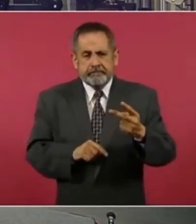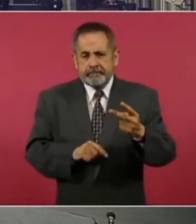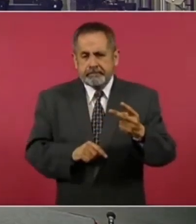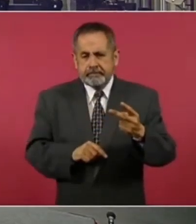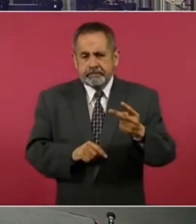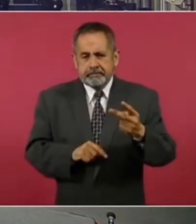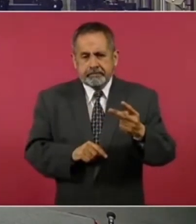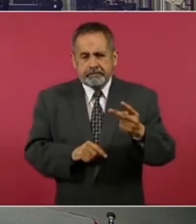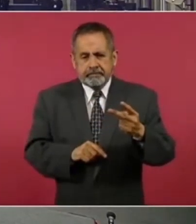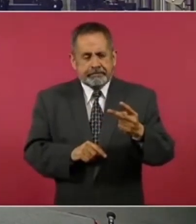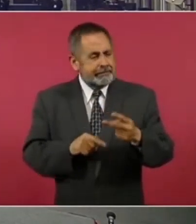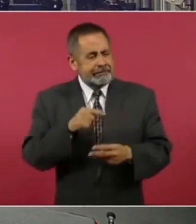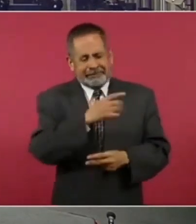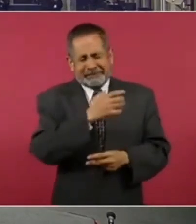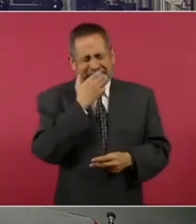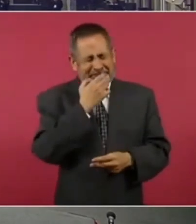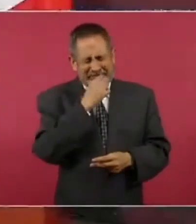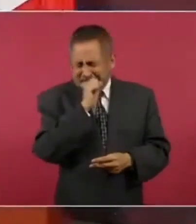tan arraigado